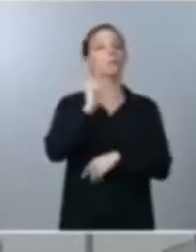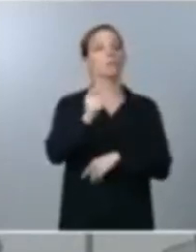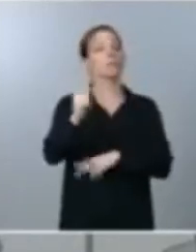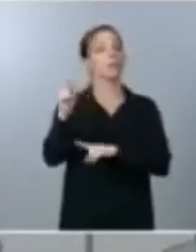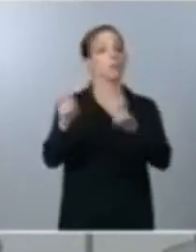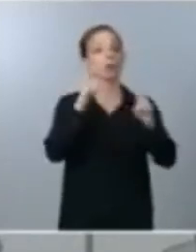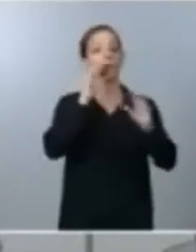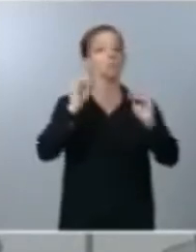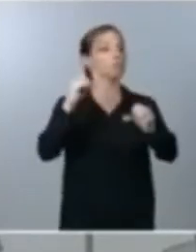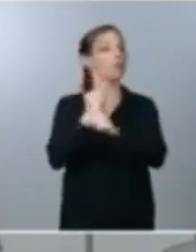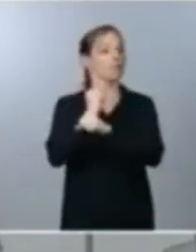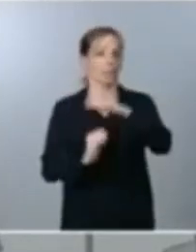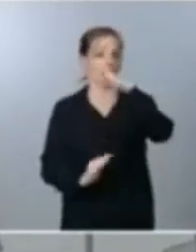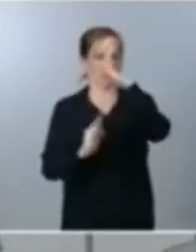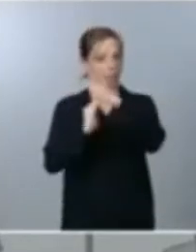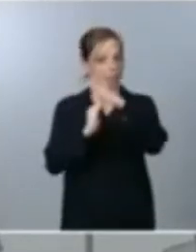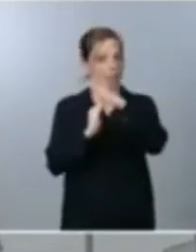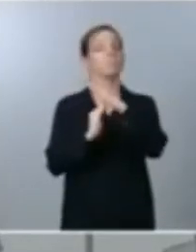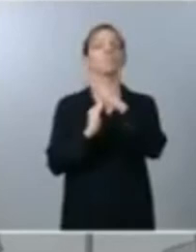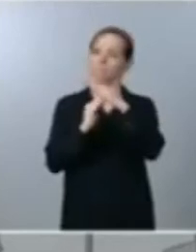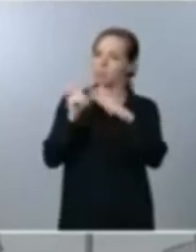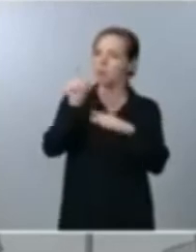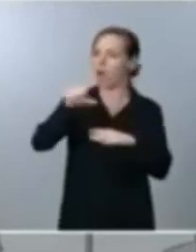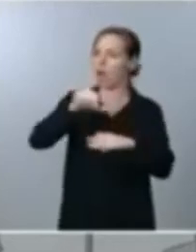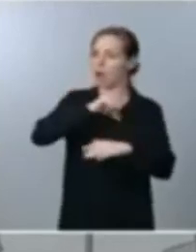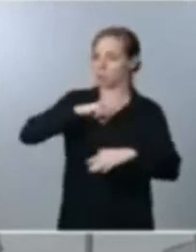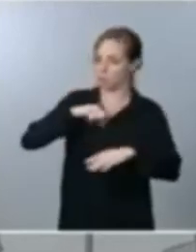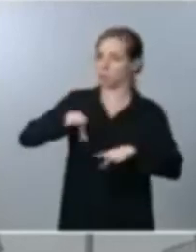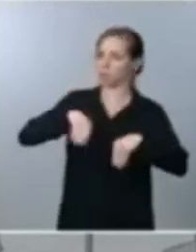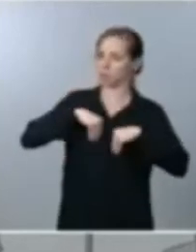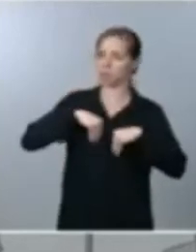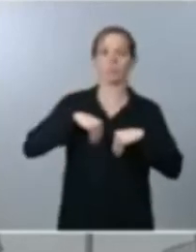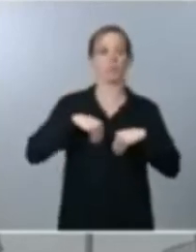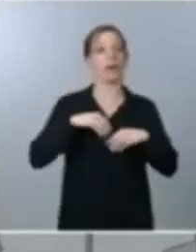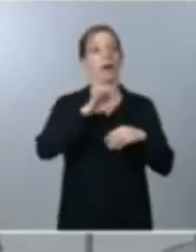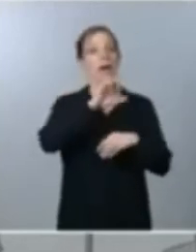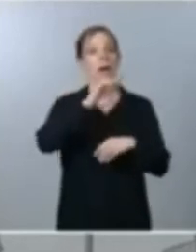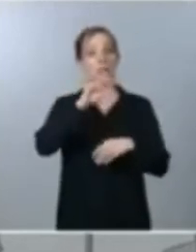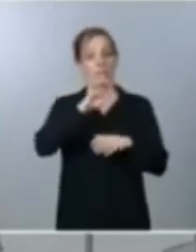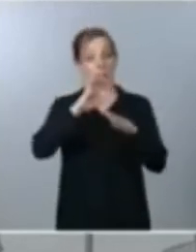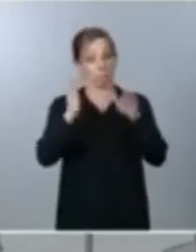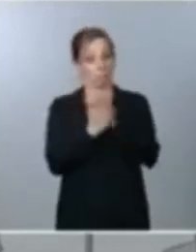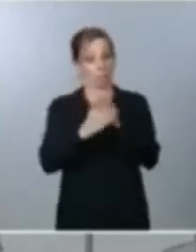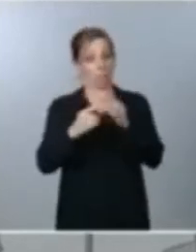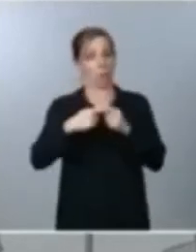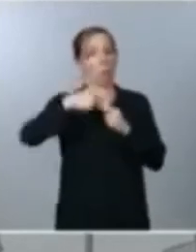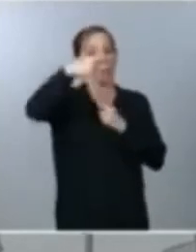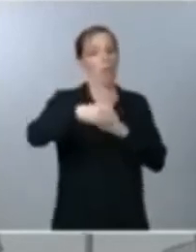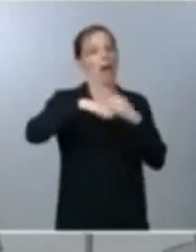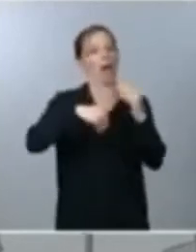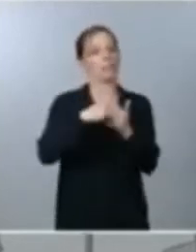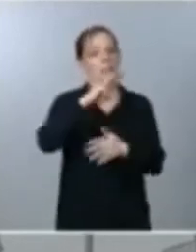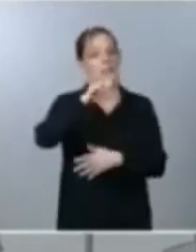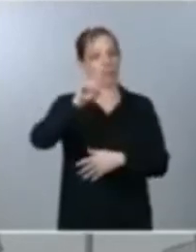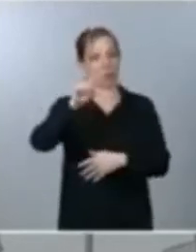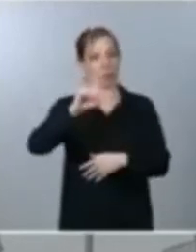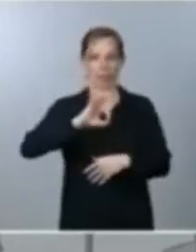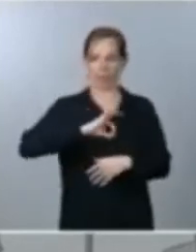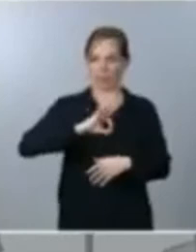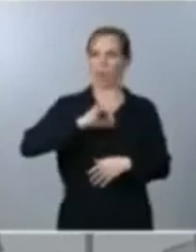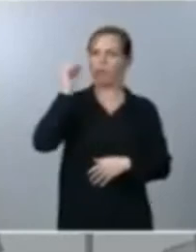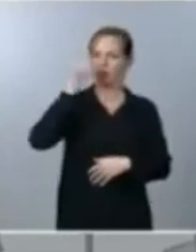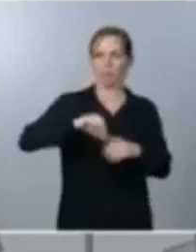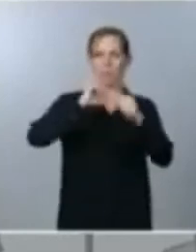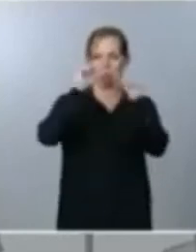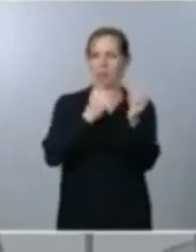acogiéndose los autónomos los ERTE están extendidos hasta el 31 de enero también con distintas modalidades están afectando eso también o